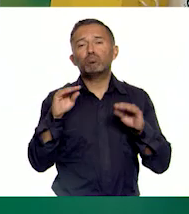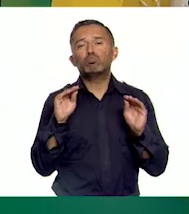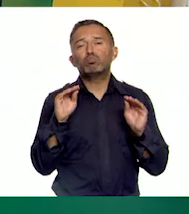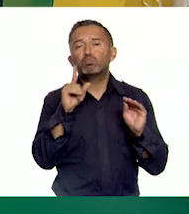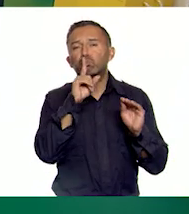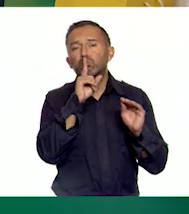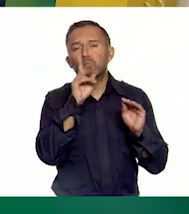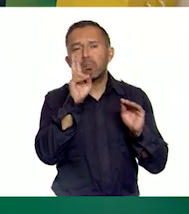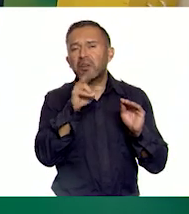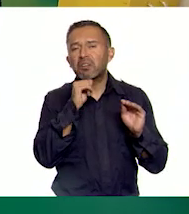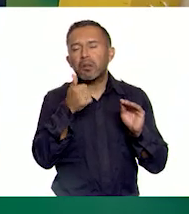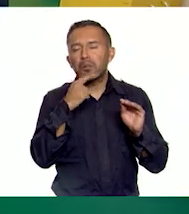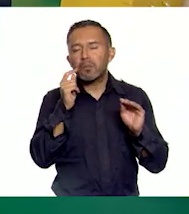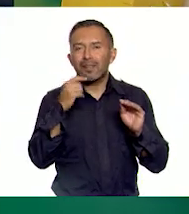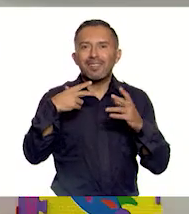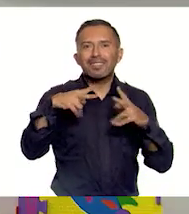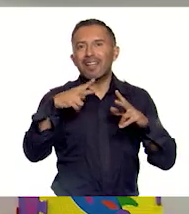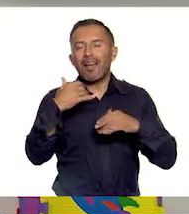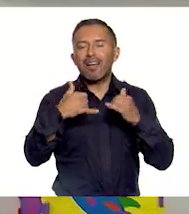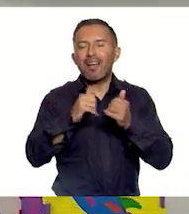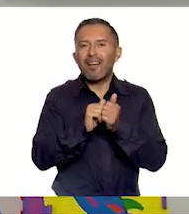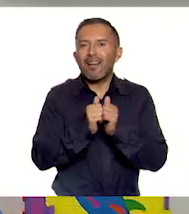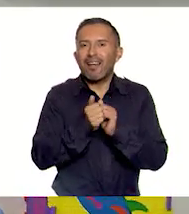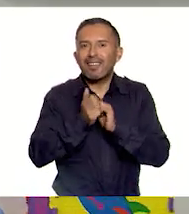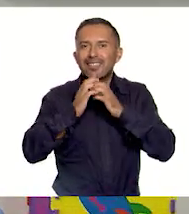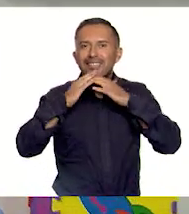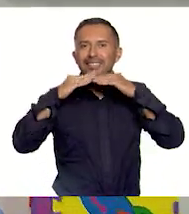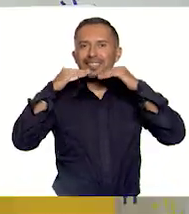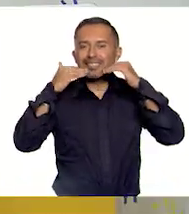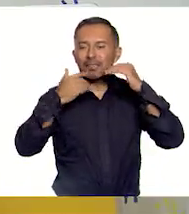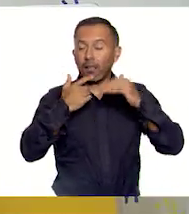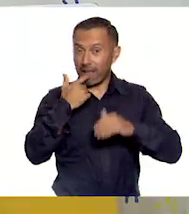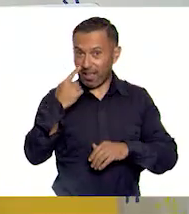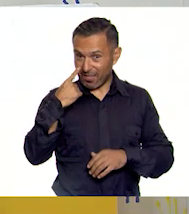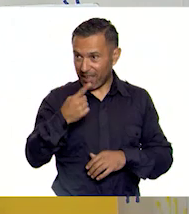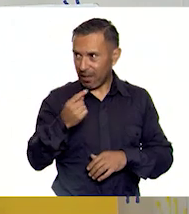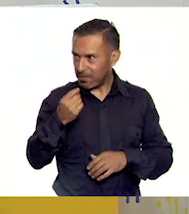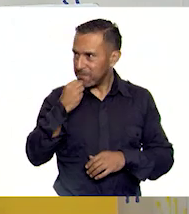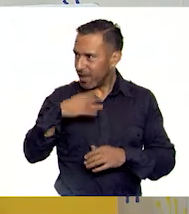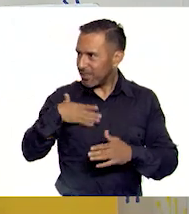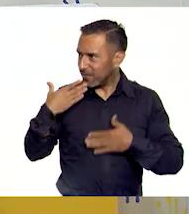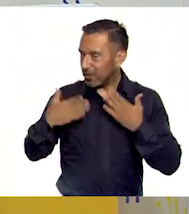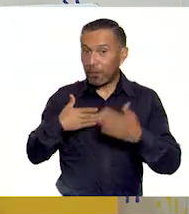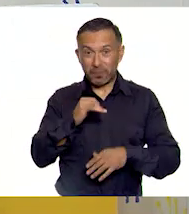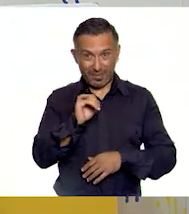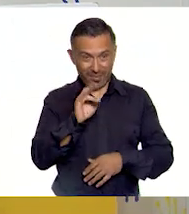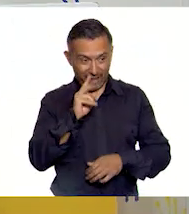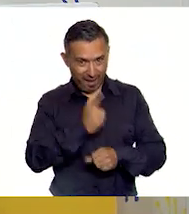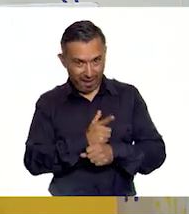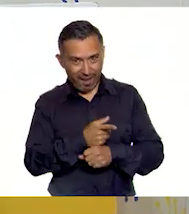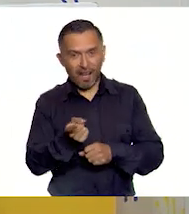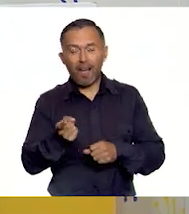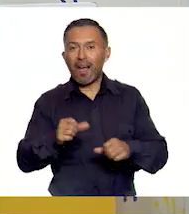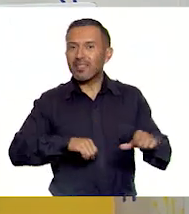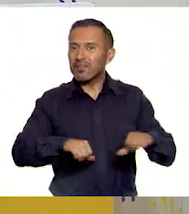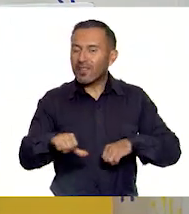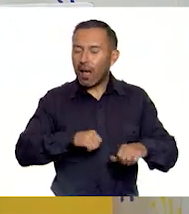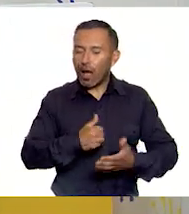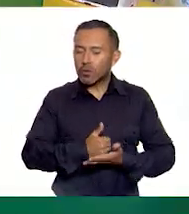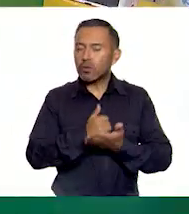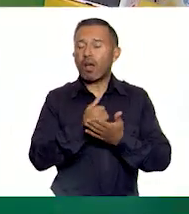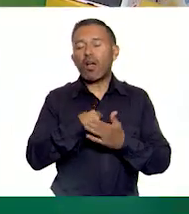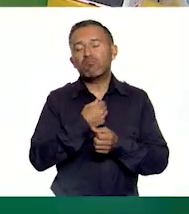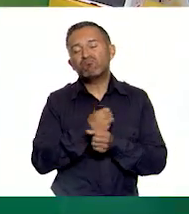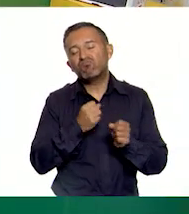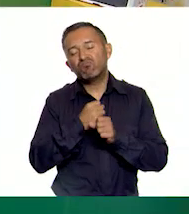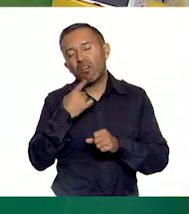Pili. Pues no, la verdad es que sí estuvo muy divertido. ¿Ves cómo la actividad física sí es un maravilloso aliado contra la apatía? Sí, la